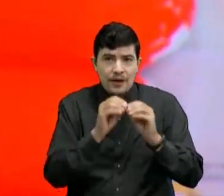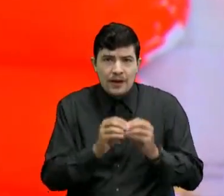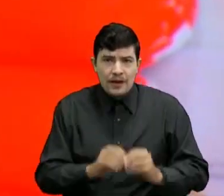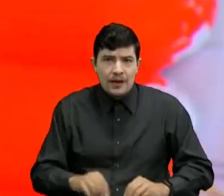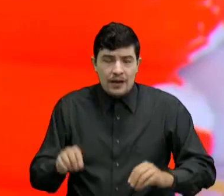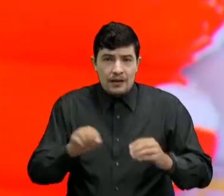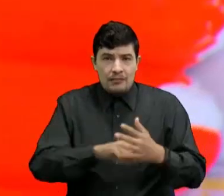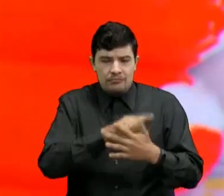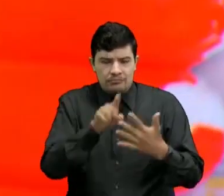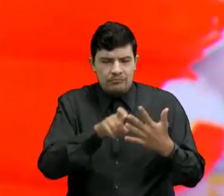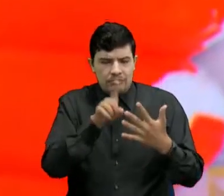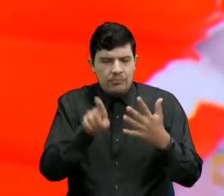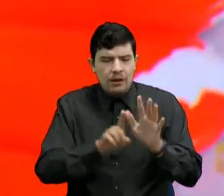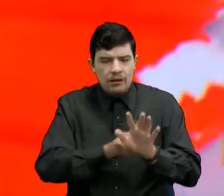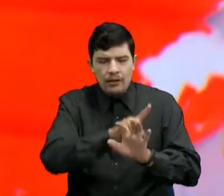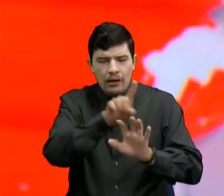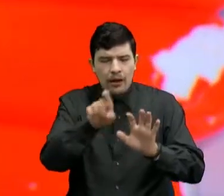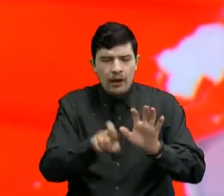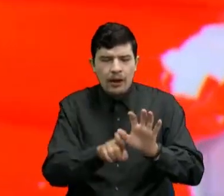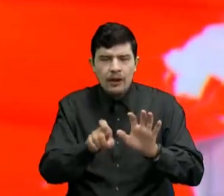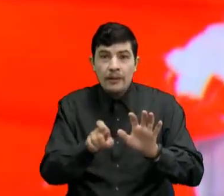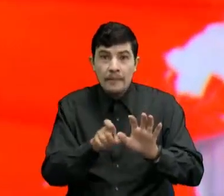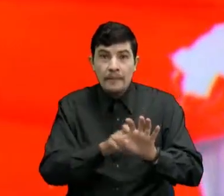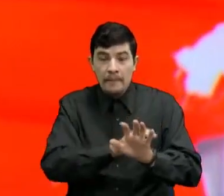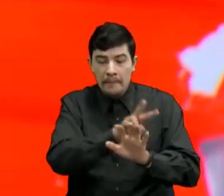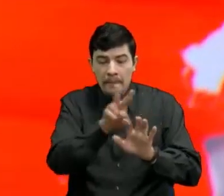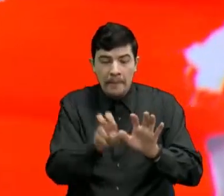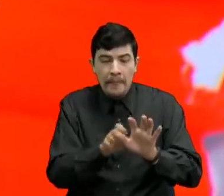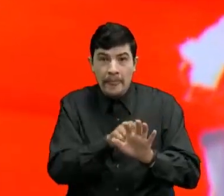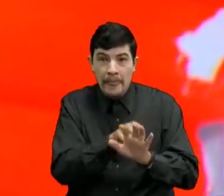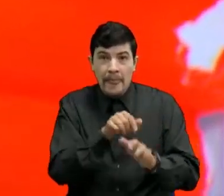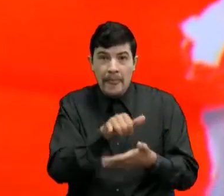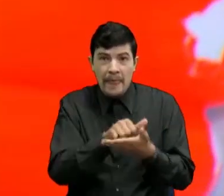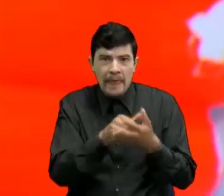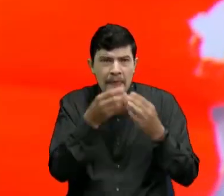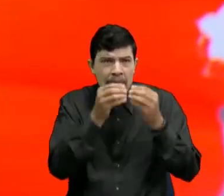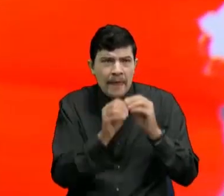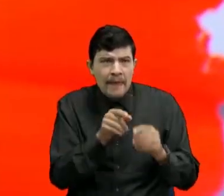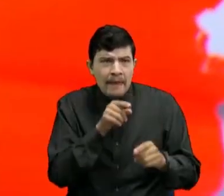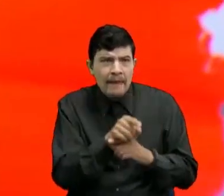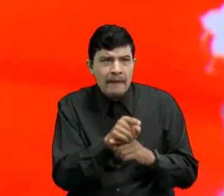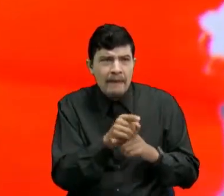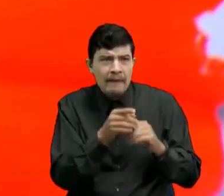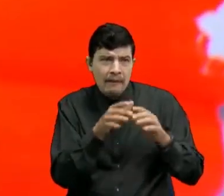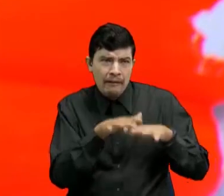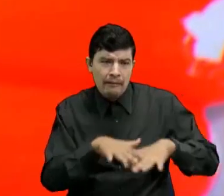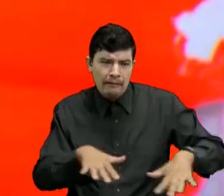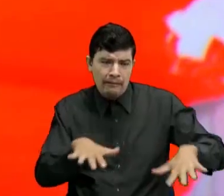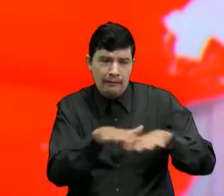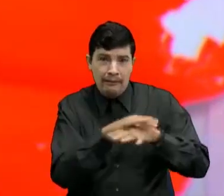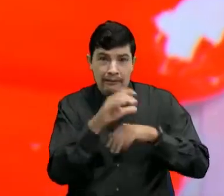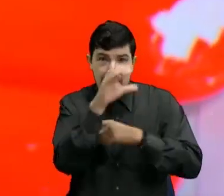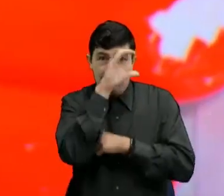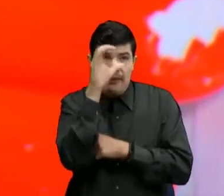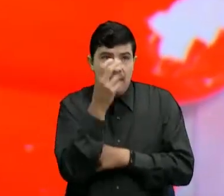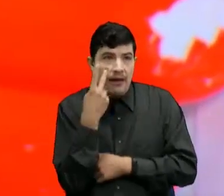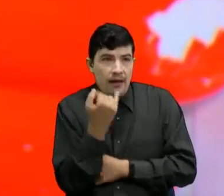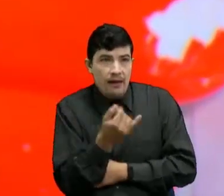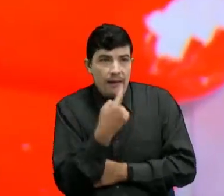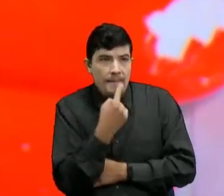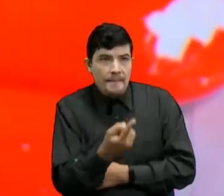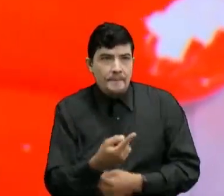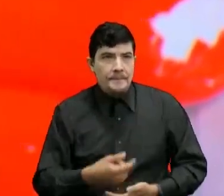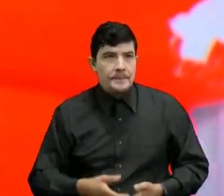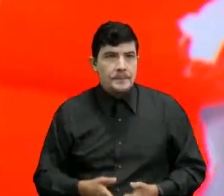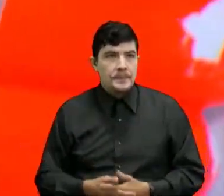Y a base de cuadrados Y triángulos En la cual se representa También la superficie De nuestro planeta Los continentes